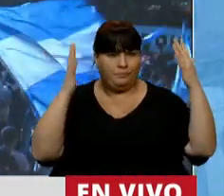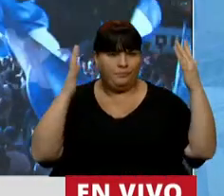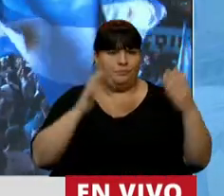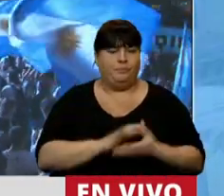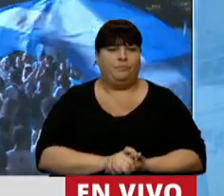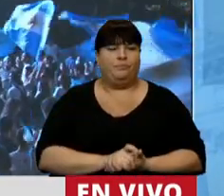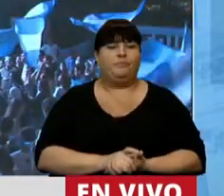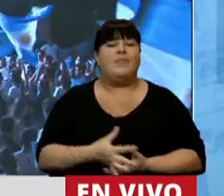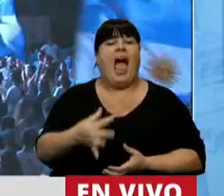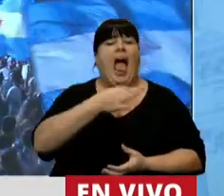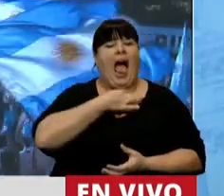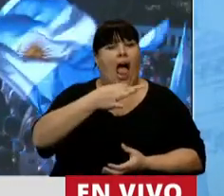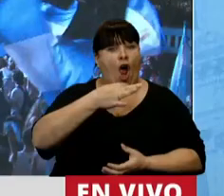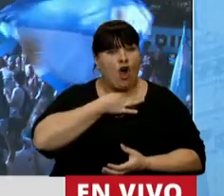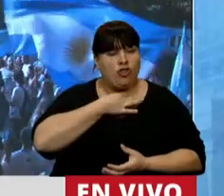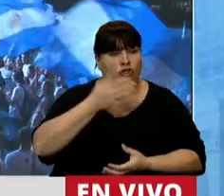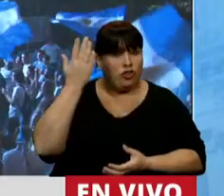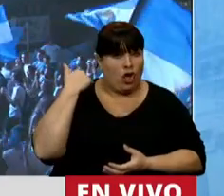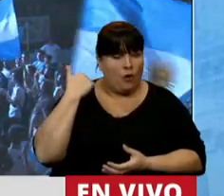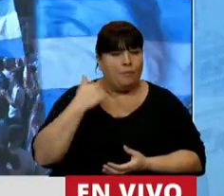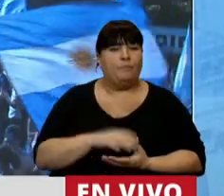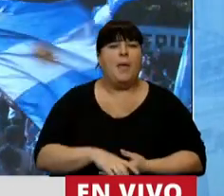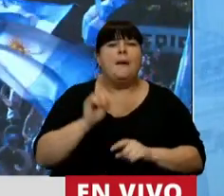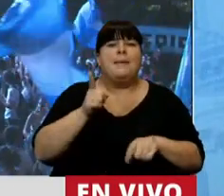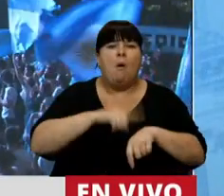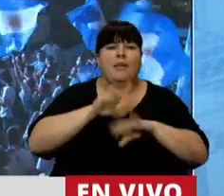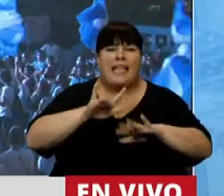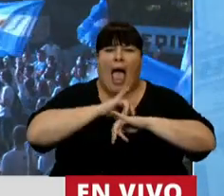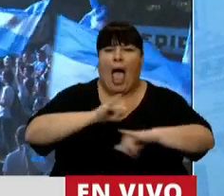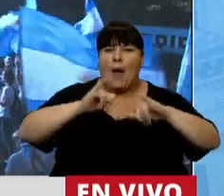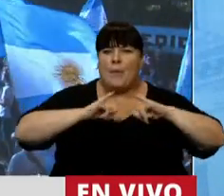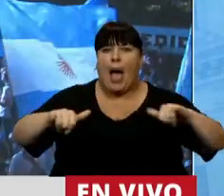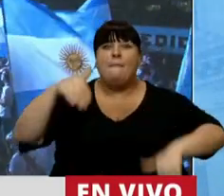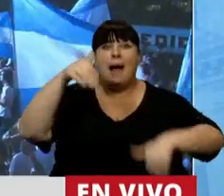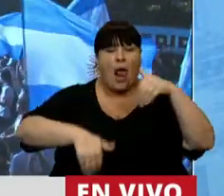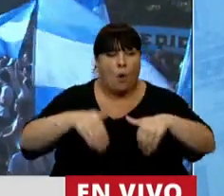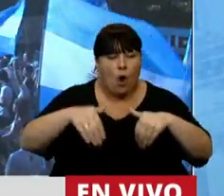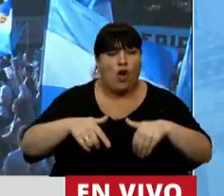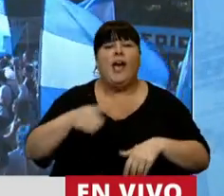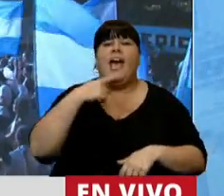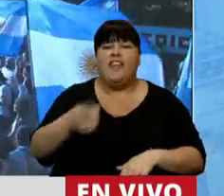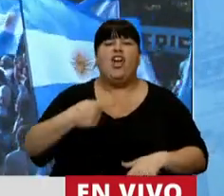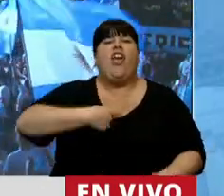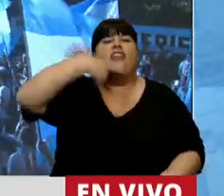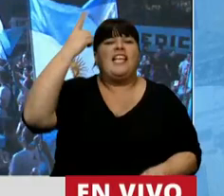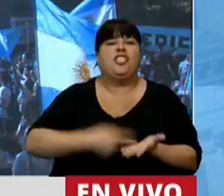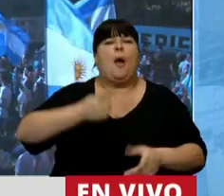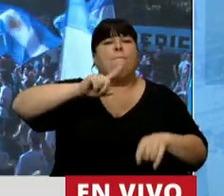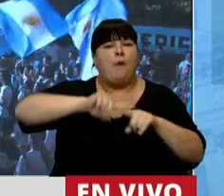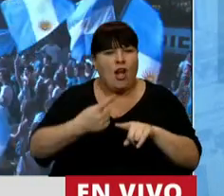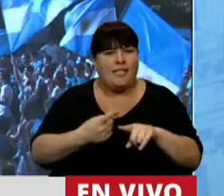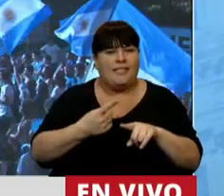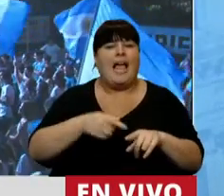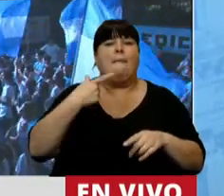En agosto, en plena campaña electoral, dijo, tengo la decisión política de